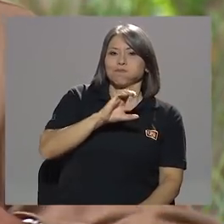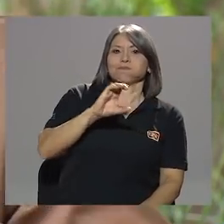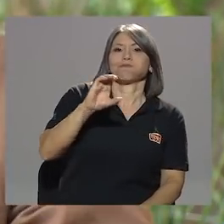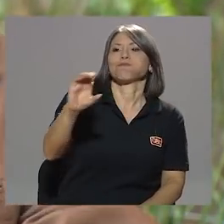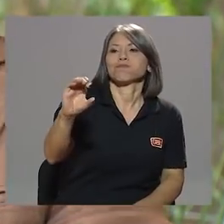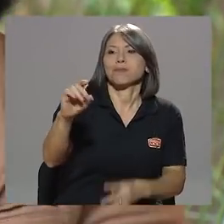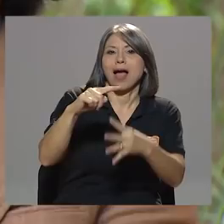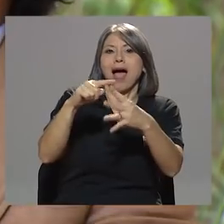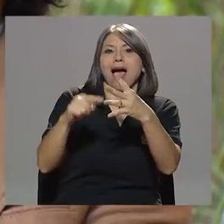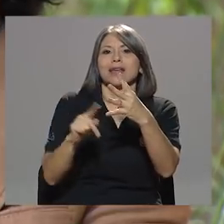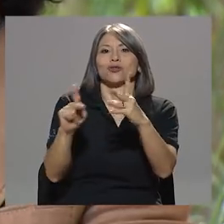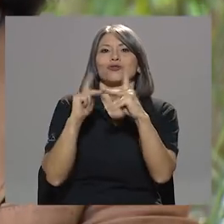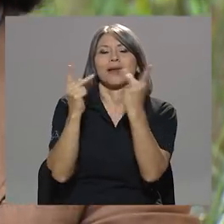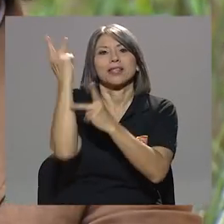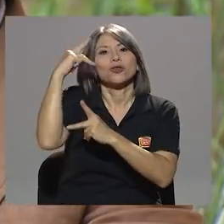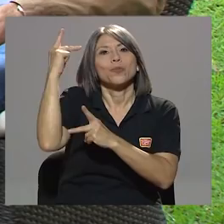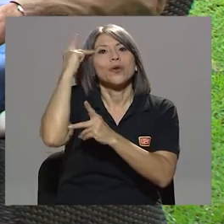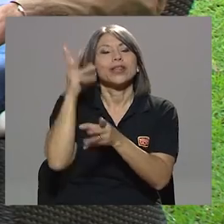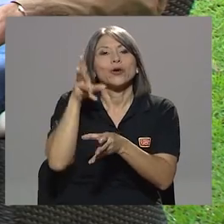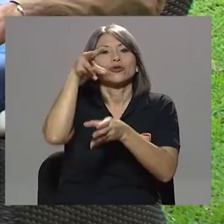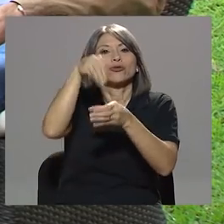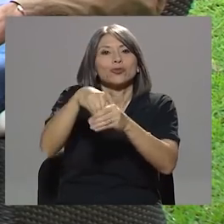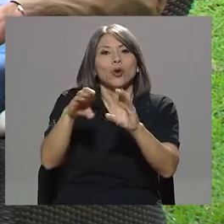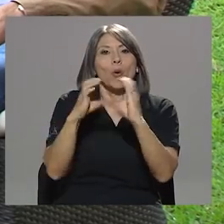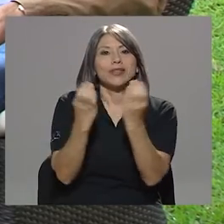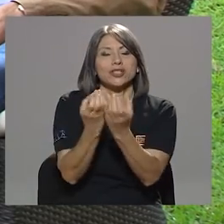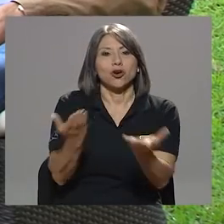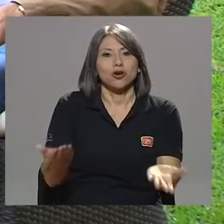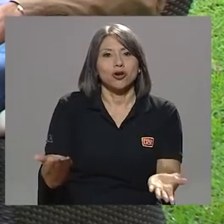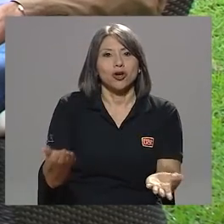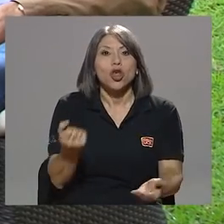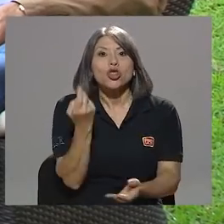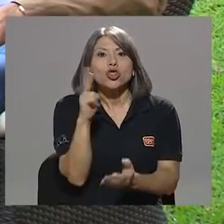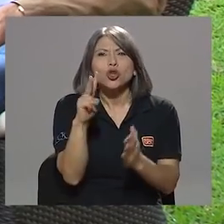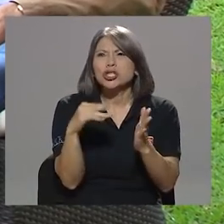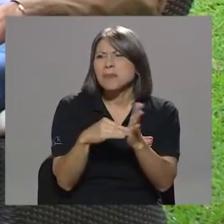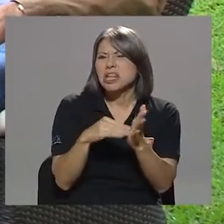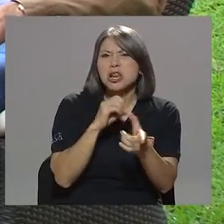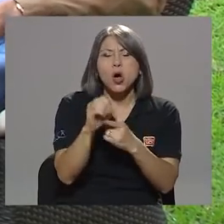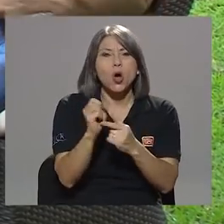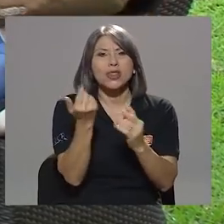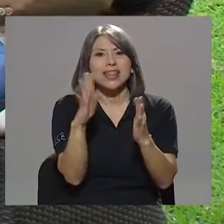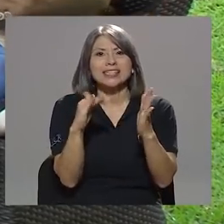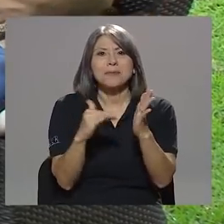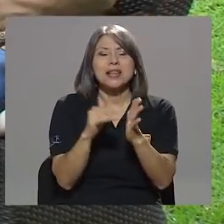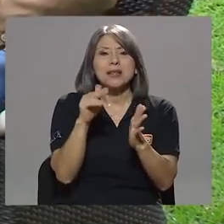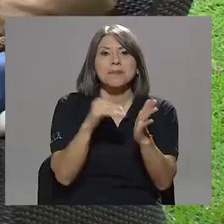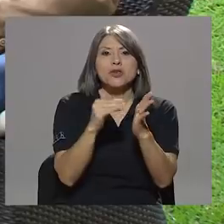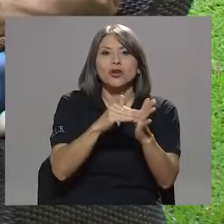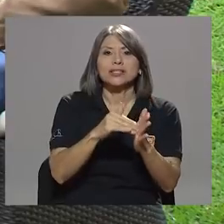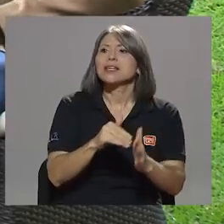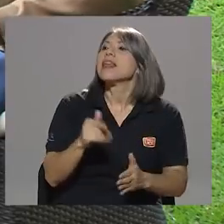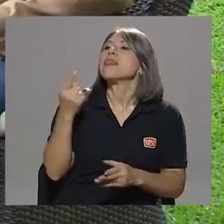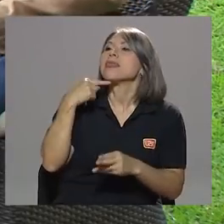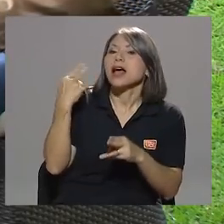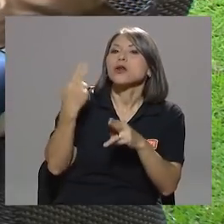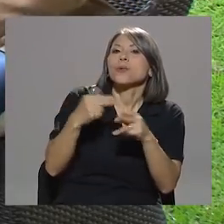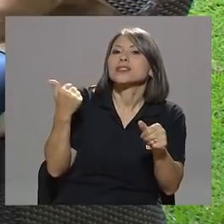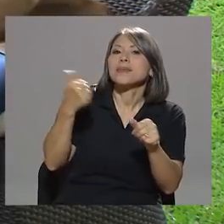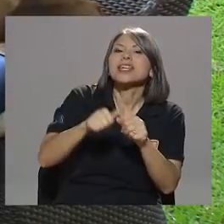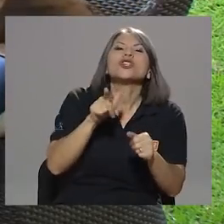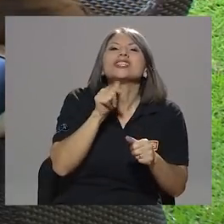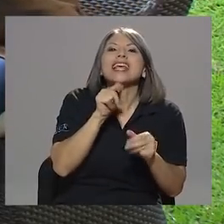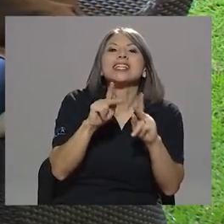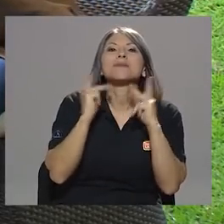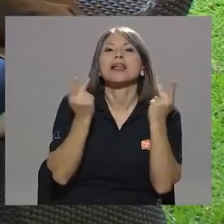que conformaron esta comisión. 12 mil, 13 mil millones. Póngale apellidos. ¿Quiénes y cuáles partidos? Para